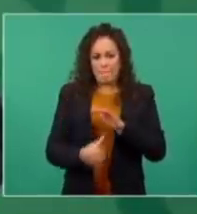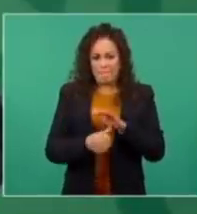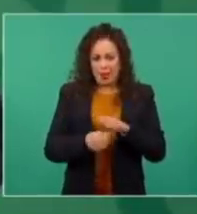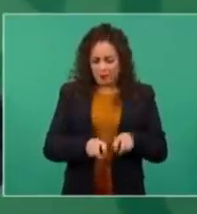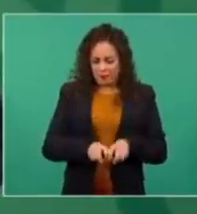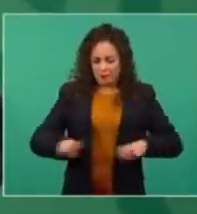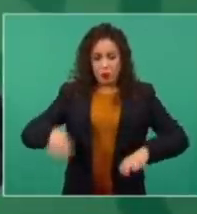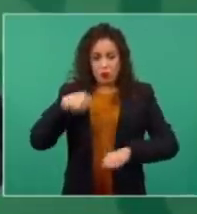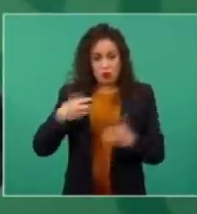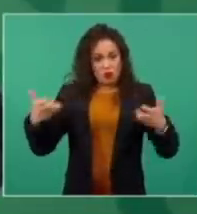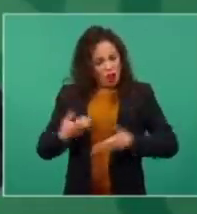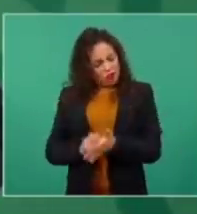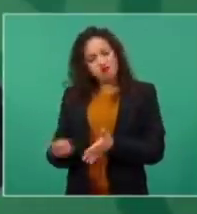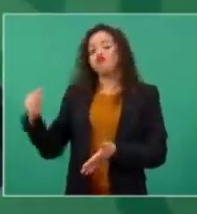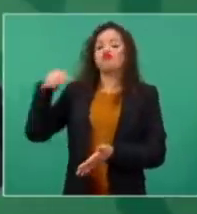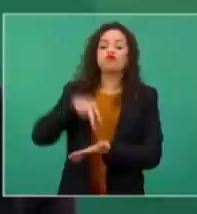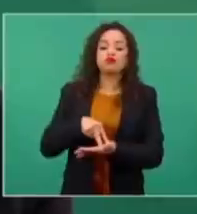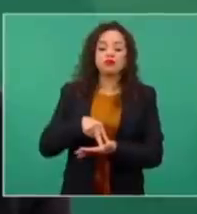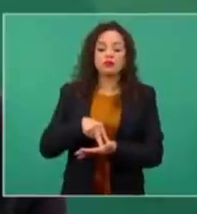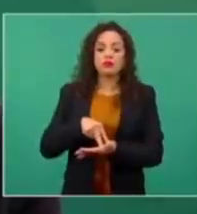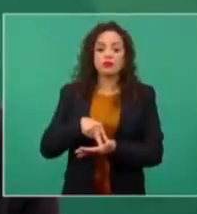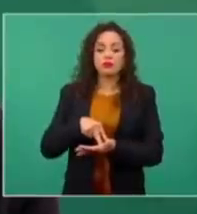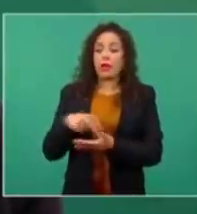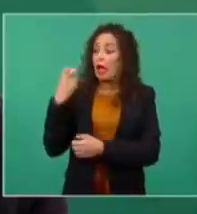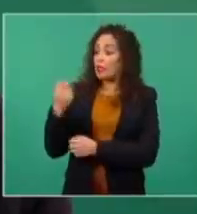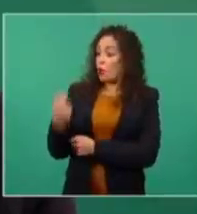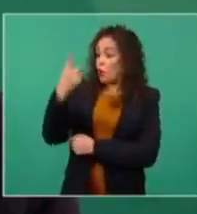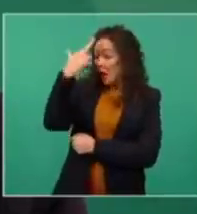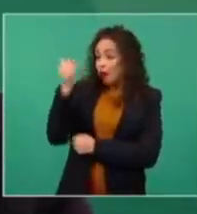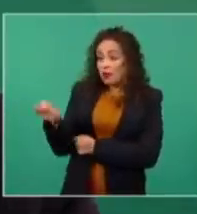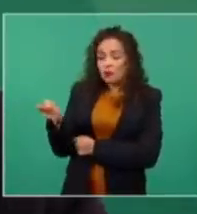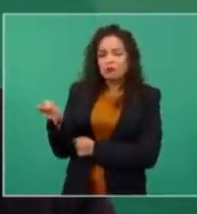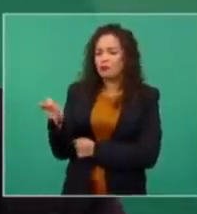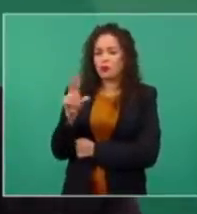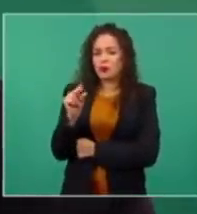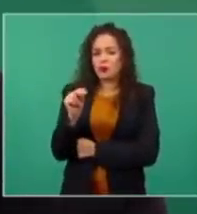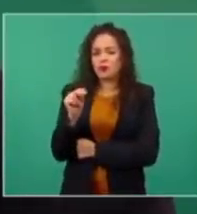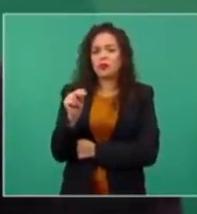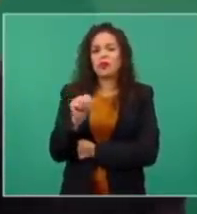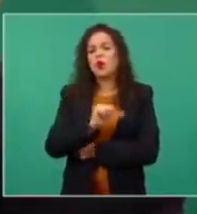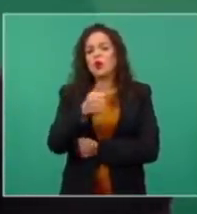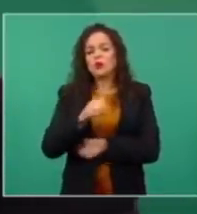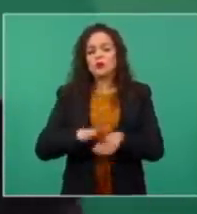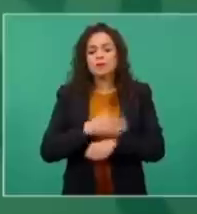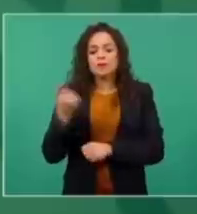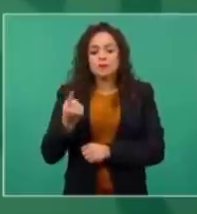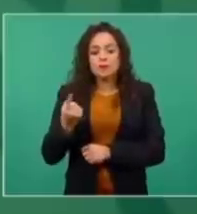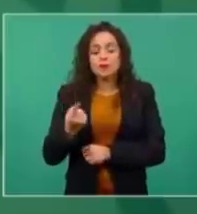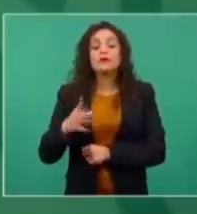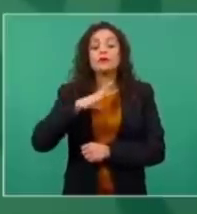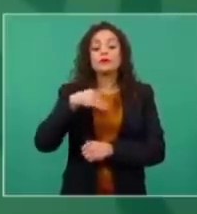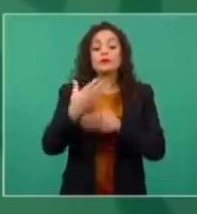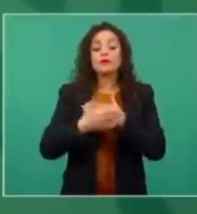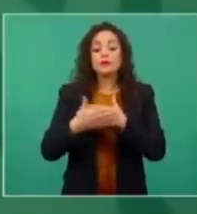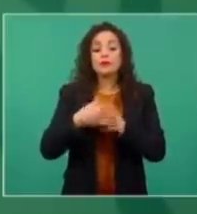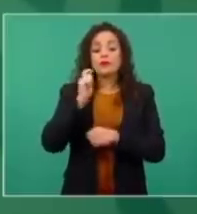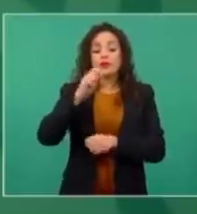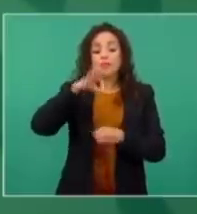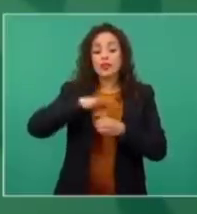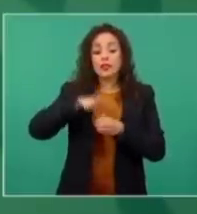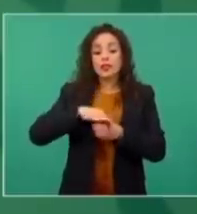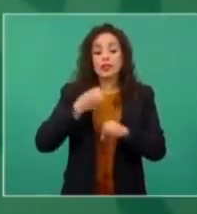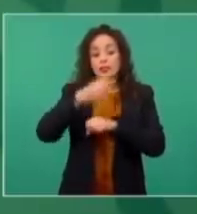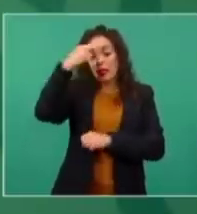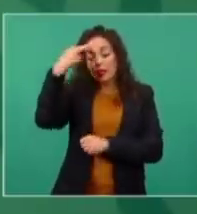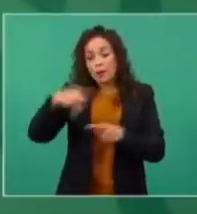no fue sólo por eso, sino porque estábamos, venían unas elecciones en el Estado de México, en